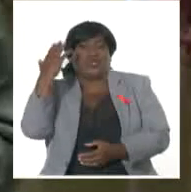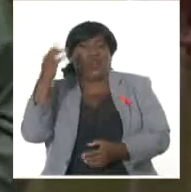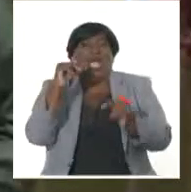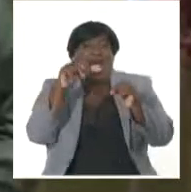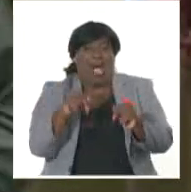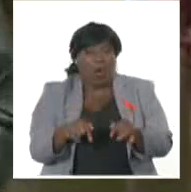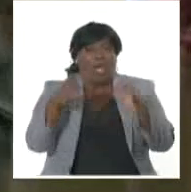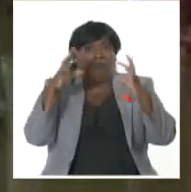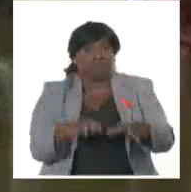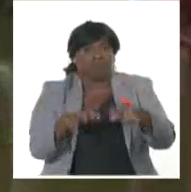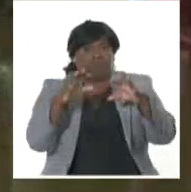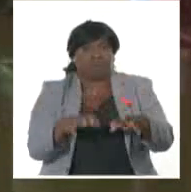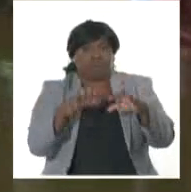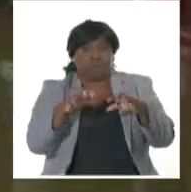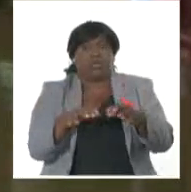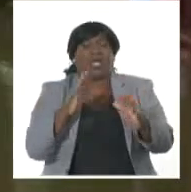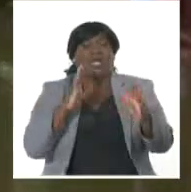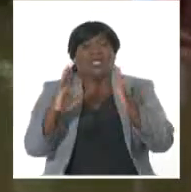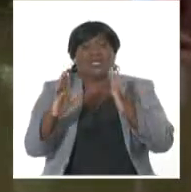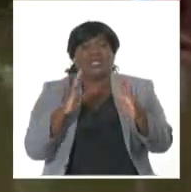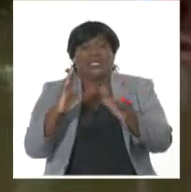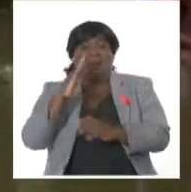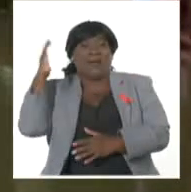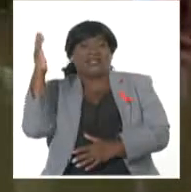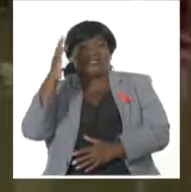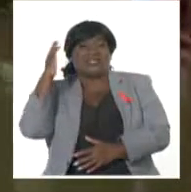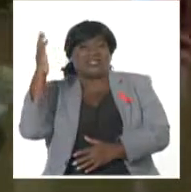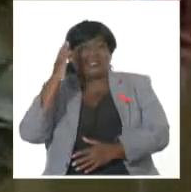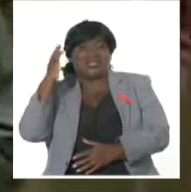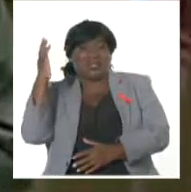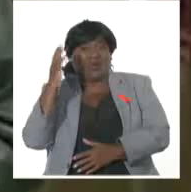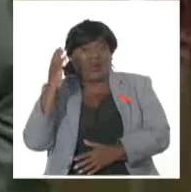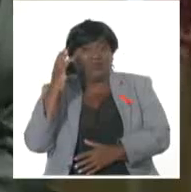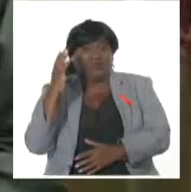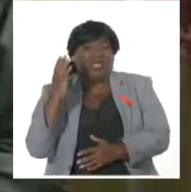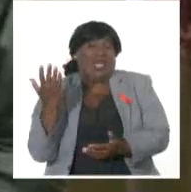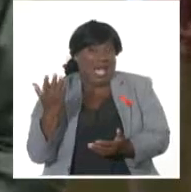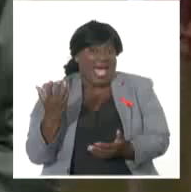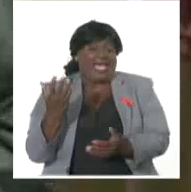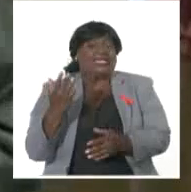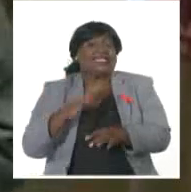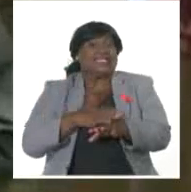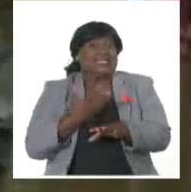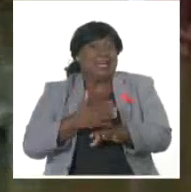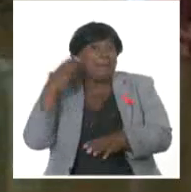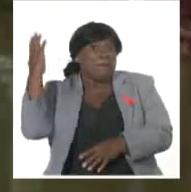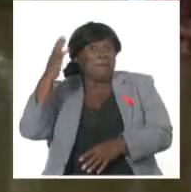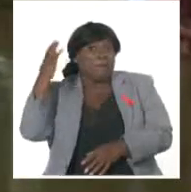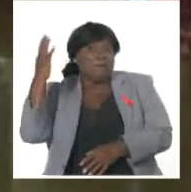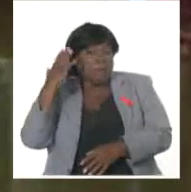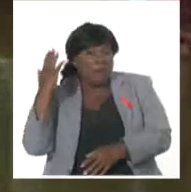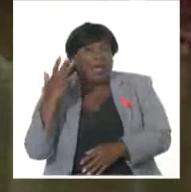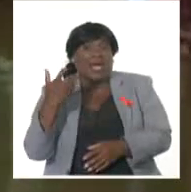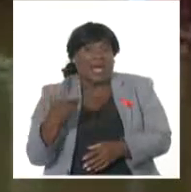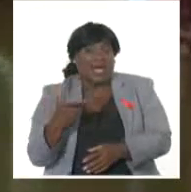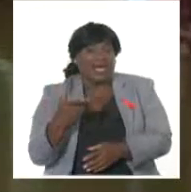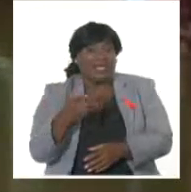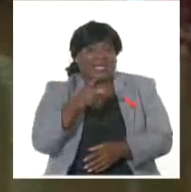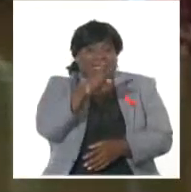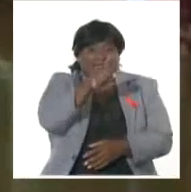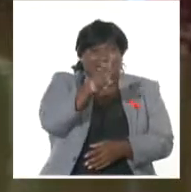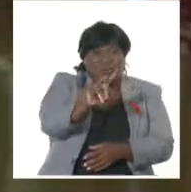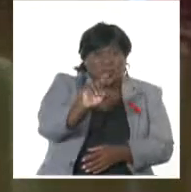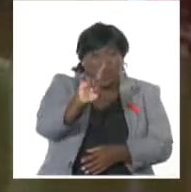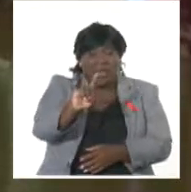Estamos en plena temporada ciclónica y tras el paso del huracán Oscar, que el pasado día 19, madrugada del 20,